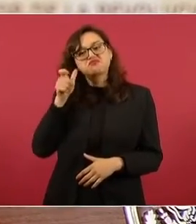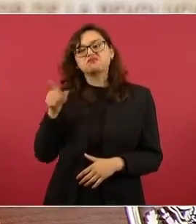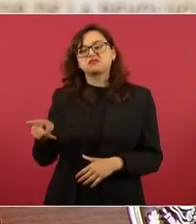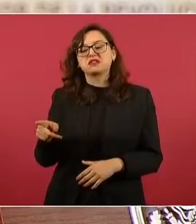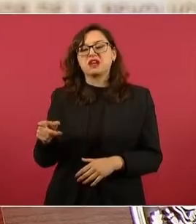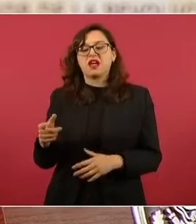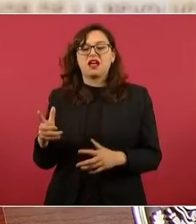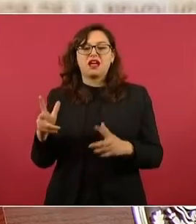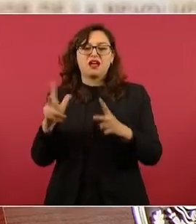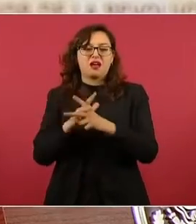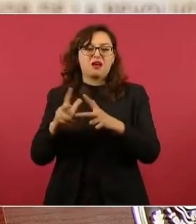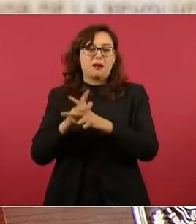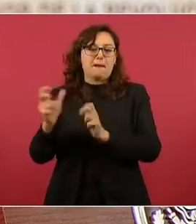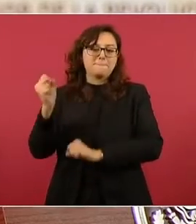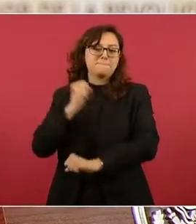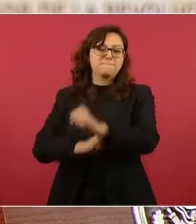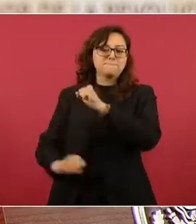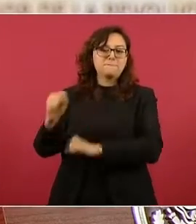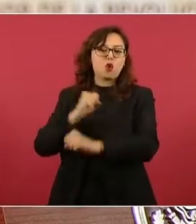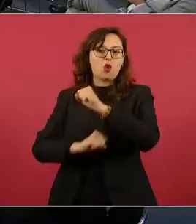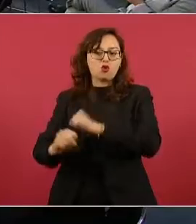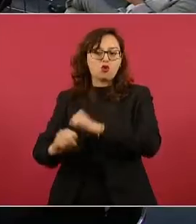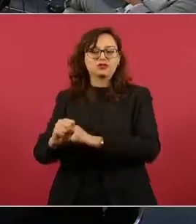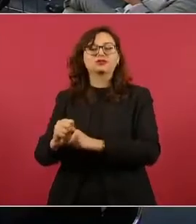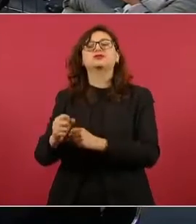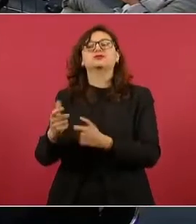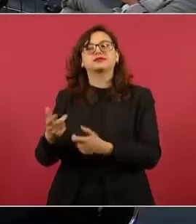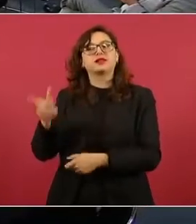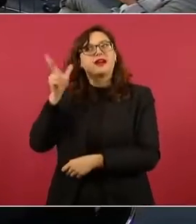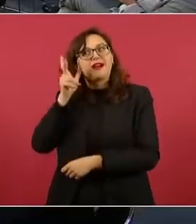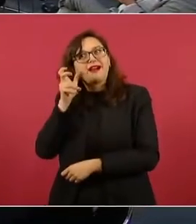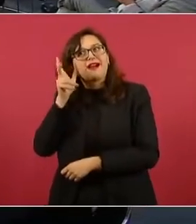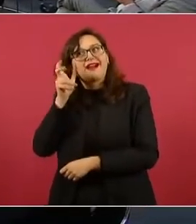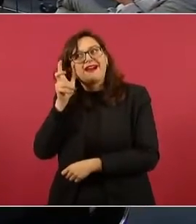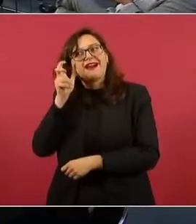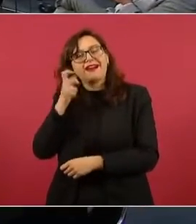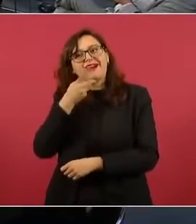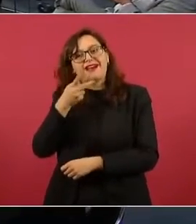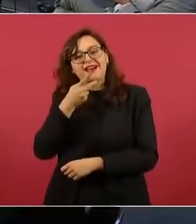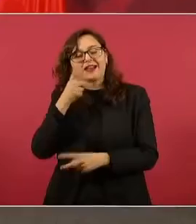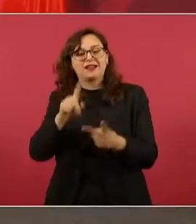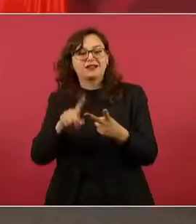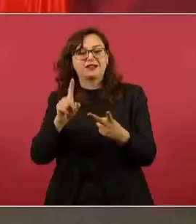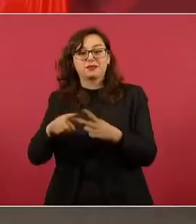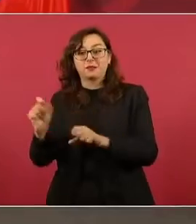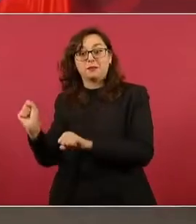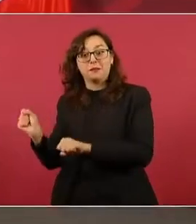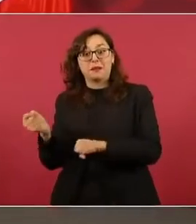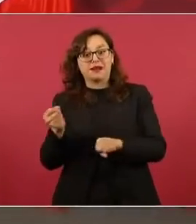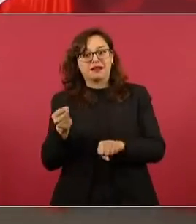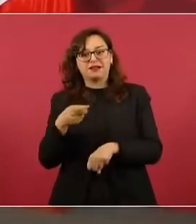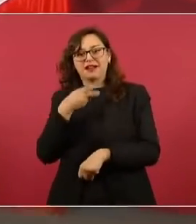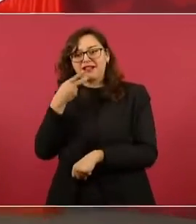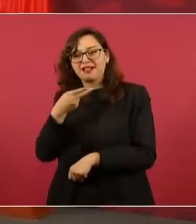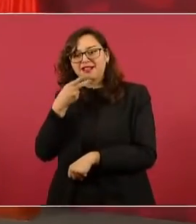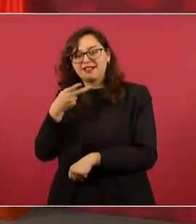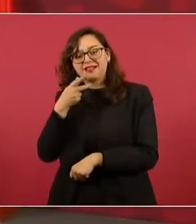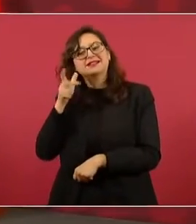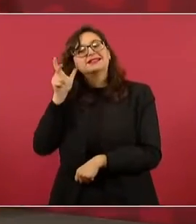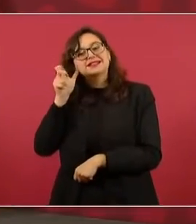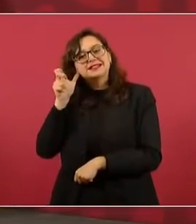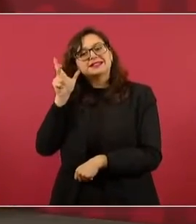de béisbol, eso sí, hasta el mago septiembre,